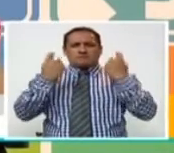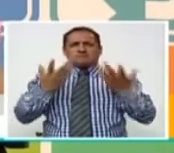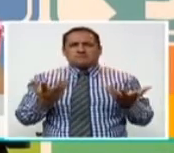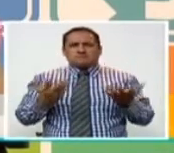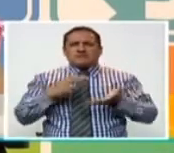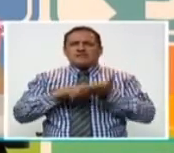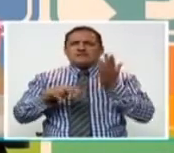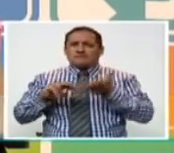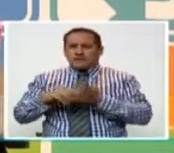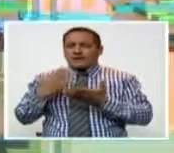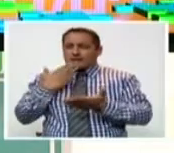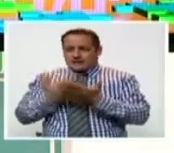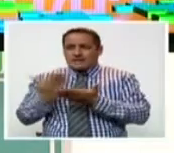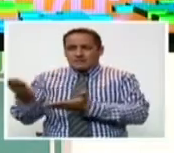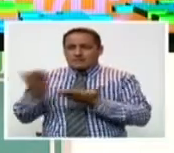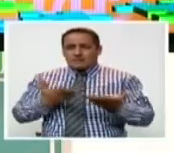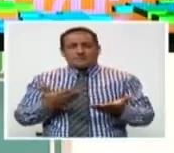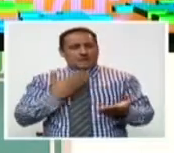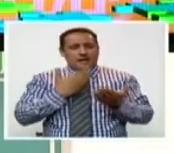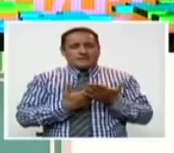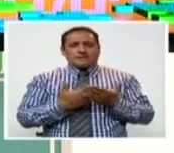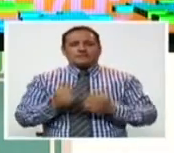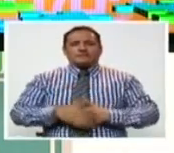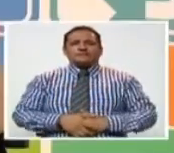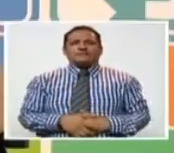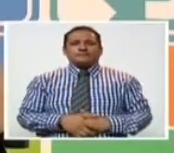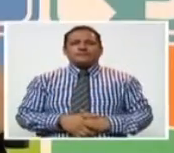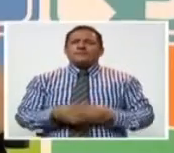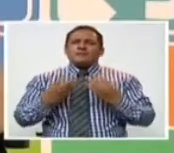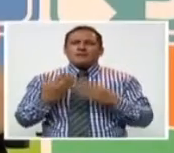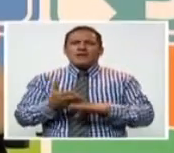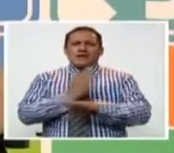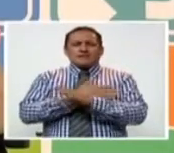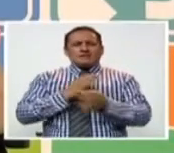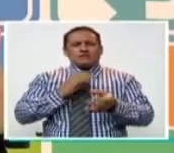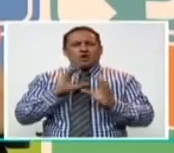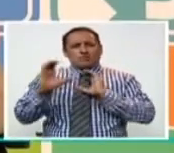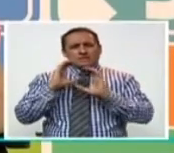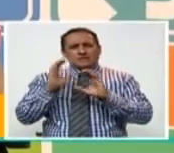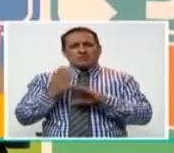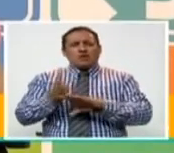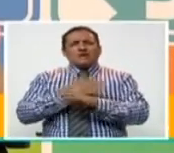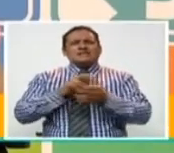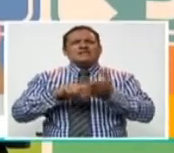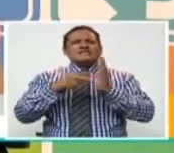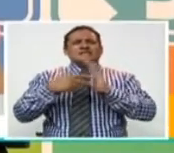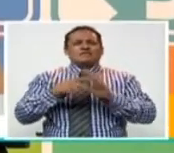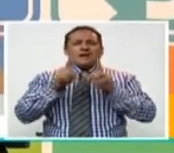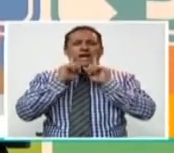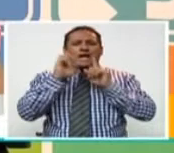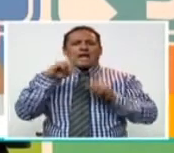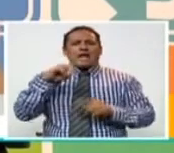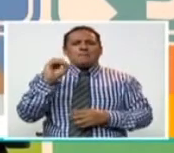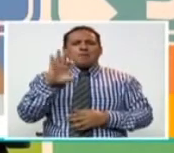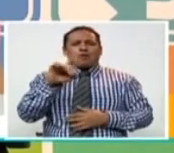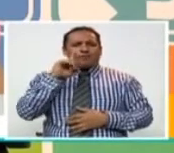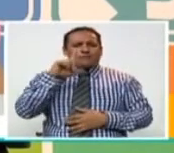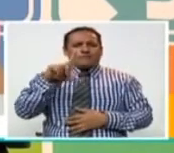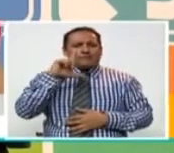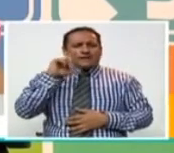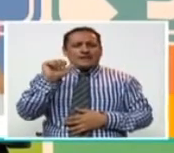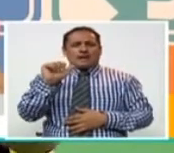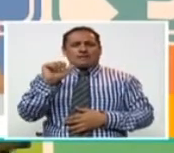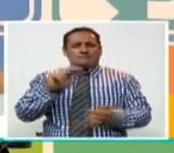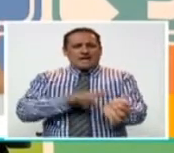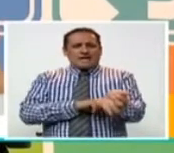doctor? Bienvenido aquí al programa. ¿Cómo estás Gina? Gracias por tu invitación. Bueno, justamente estábamos hablando un poquito aquí en interno acerca de la hemofilia. Y